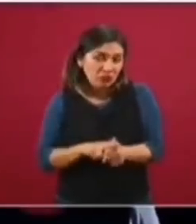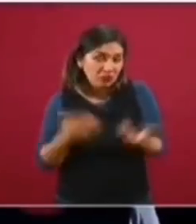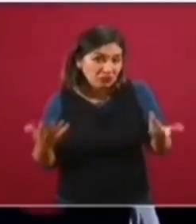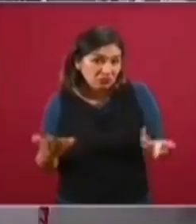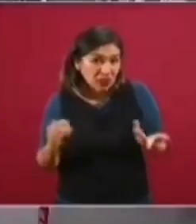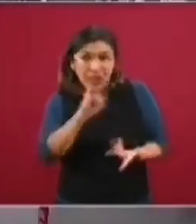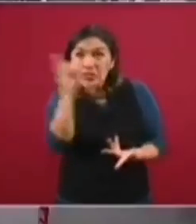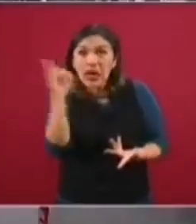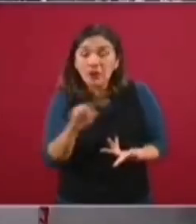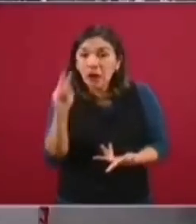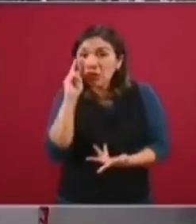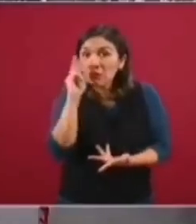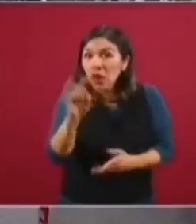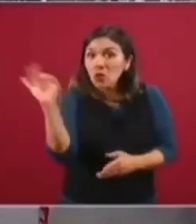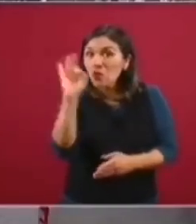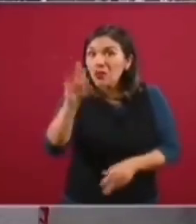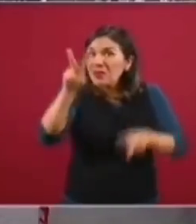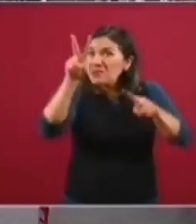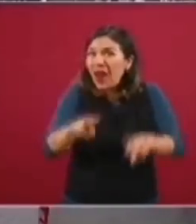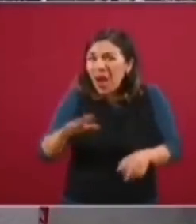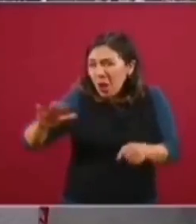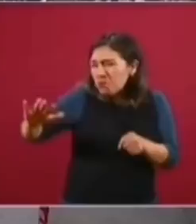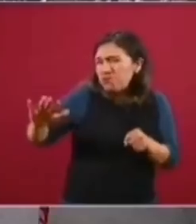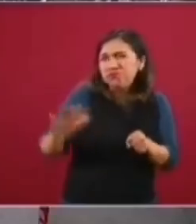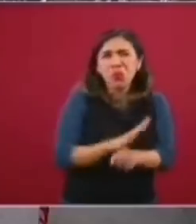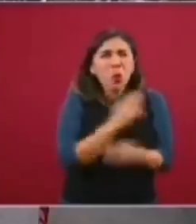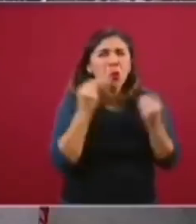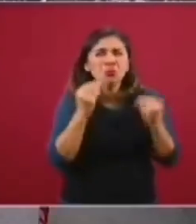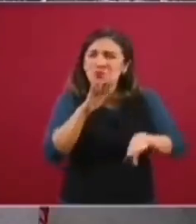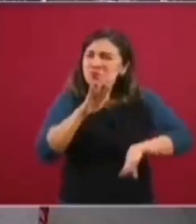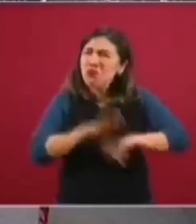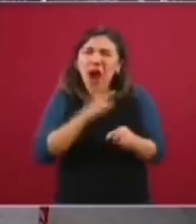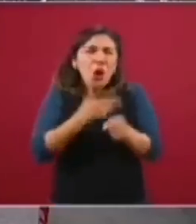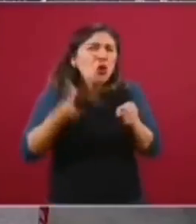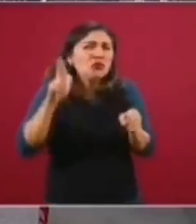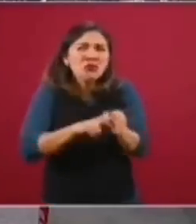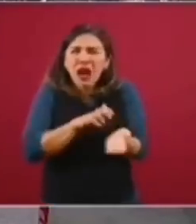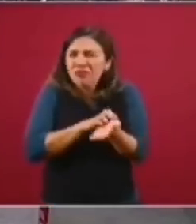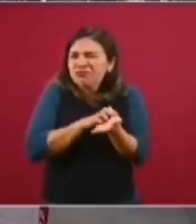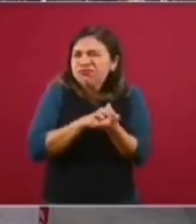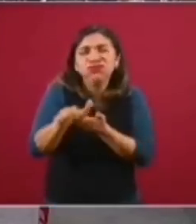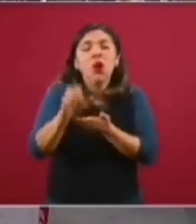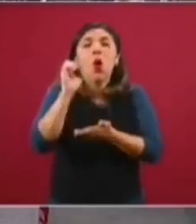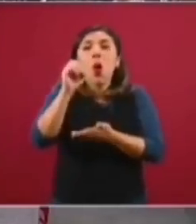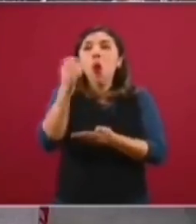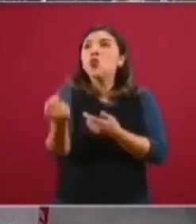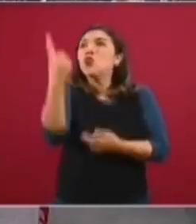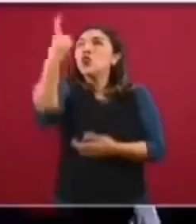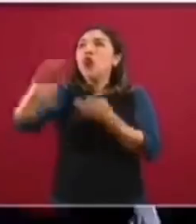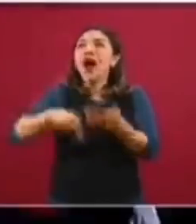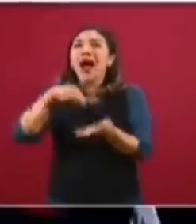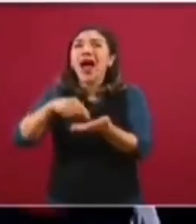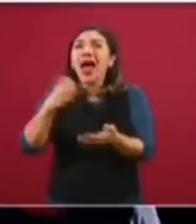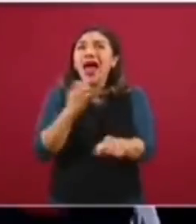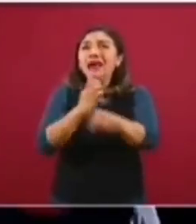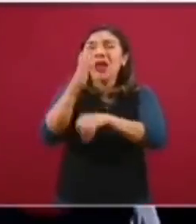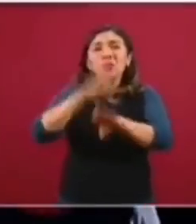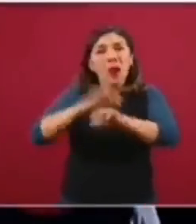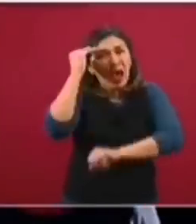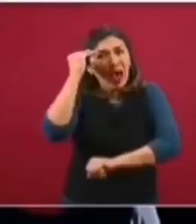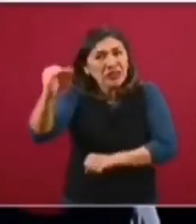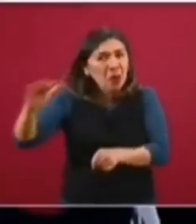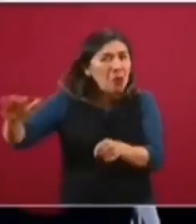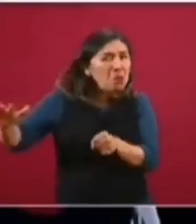habido un momento de una saturación generalizada o de una saturación en algún estado de la República muy prolongada.